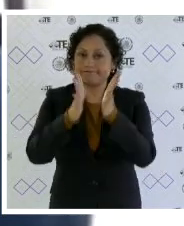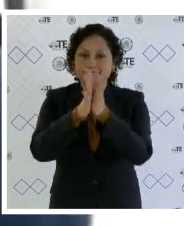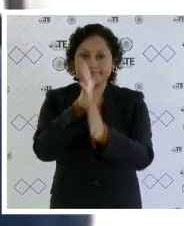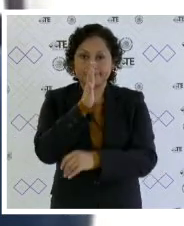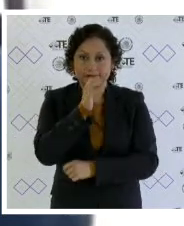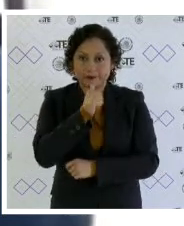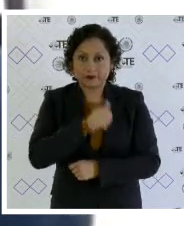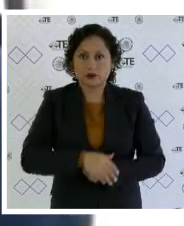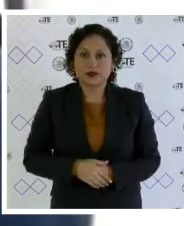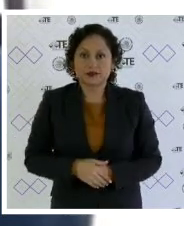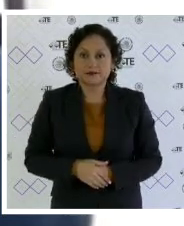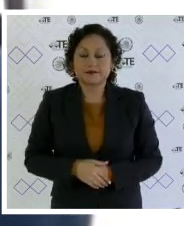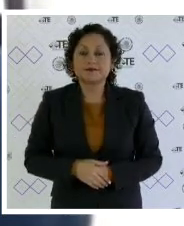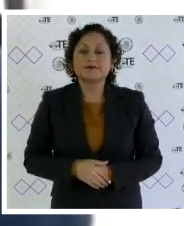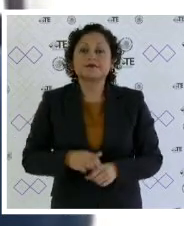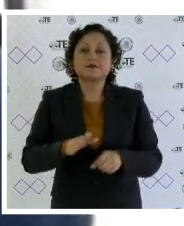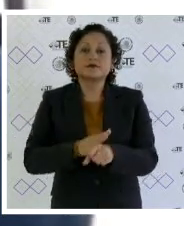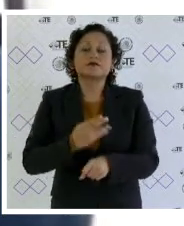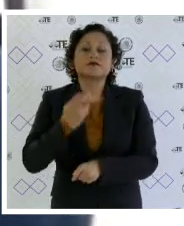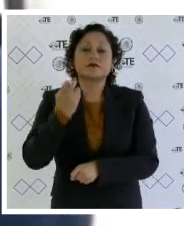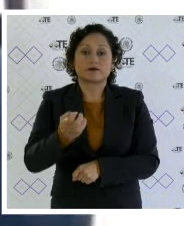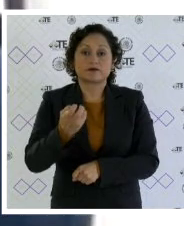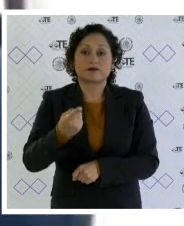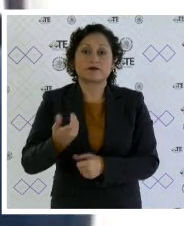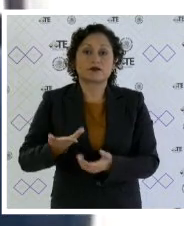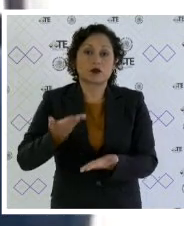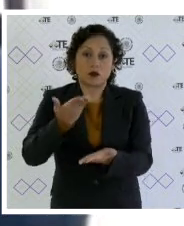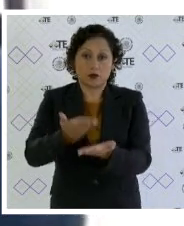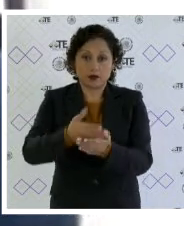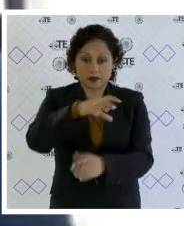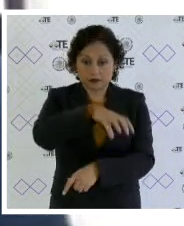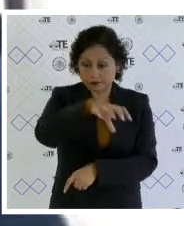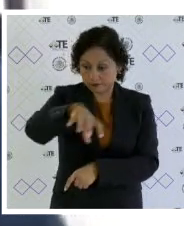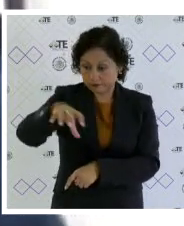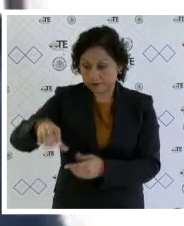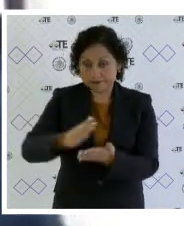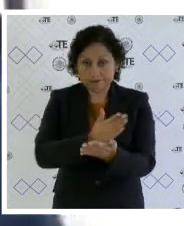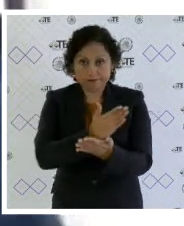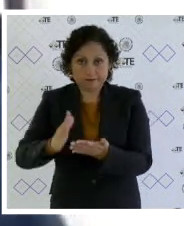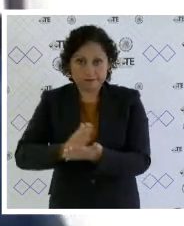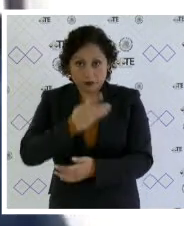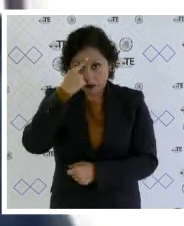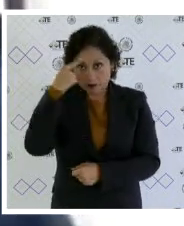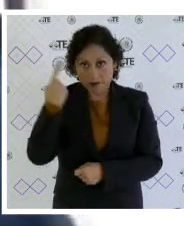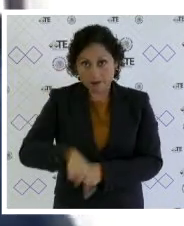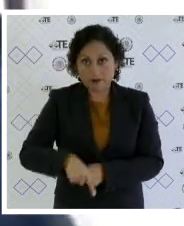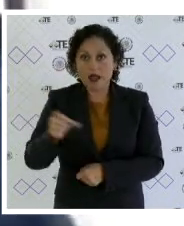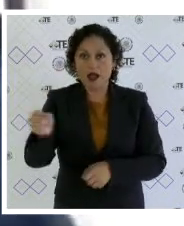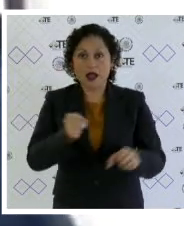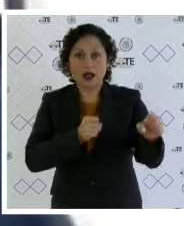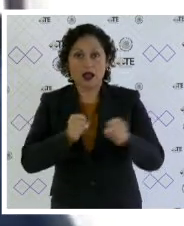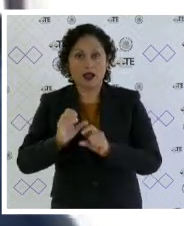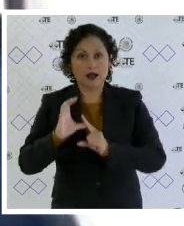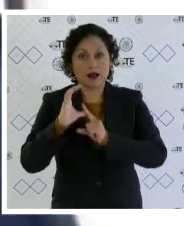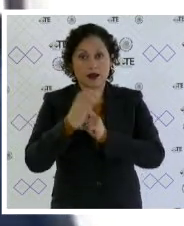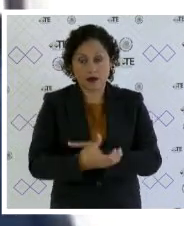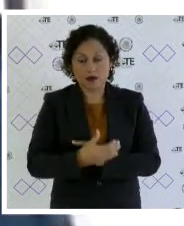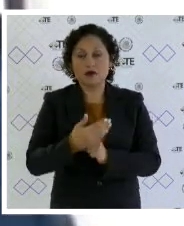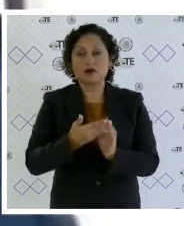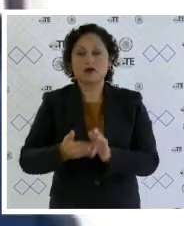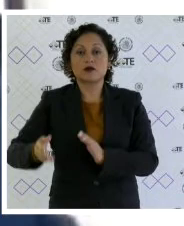ordenando que se utilizara la delimitación territorial implementada para la elección de las concejalías en el proceso electoral